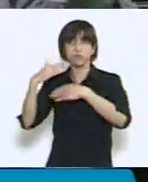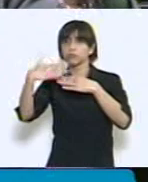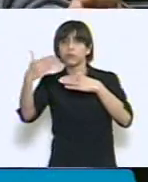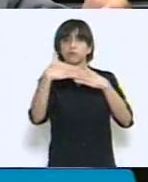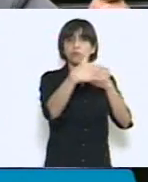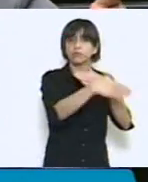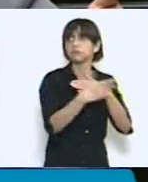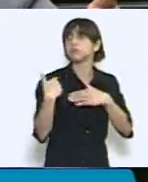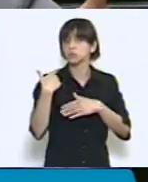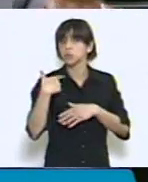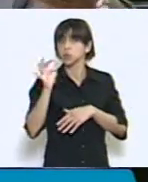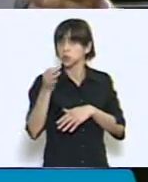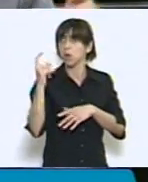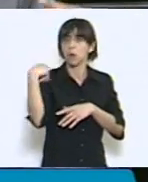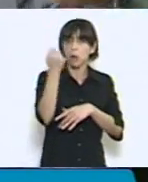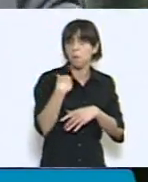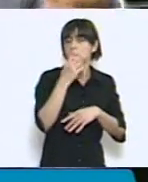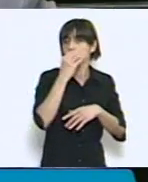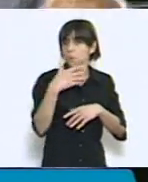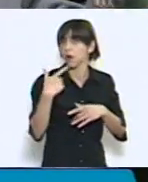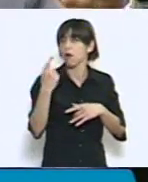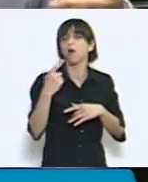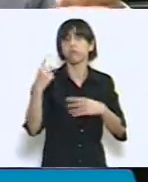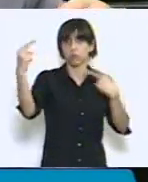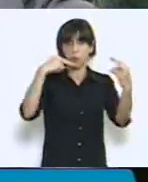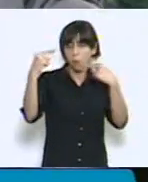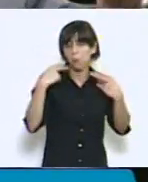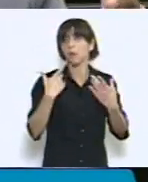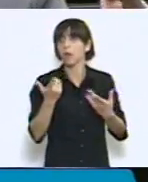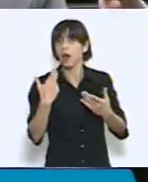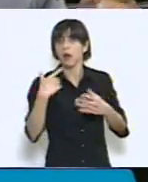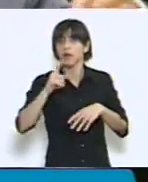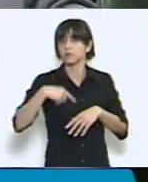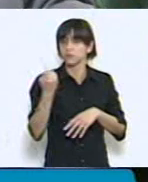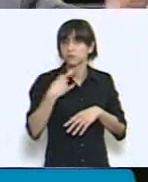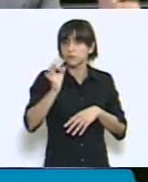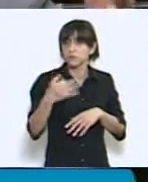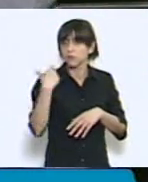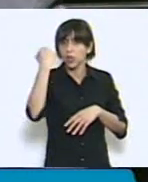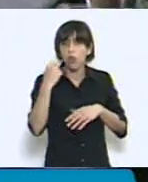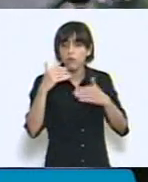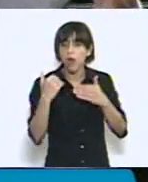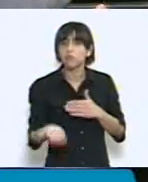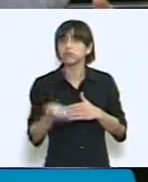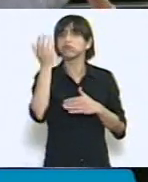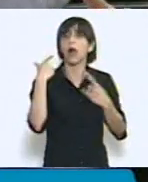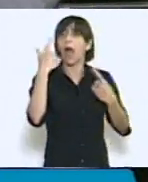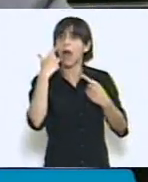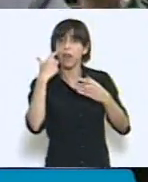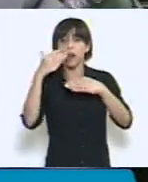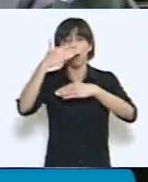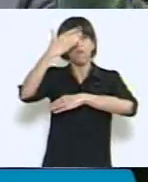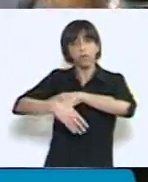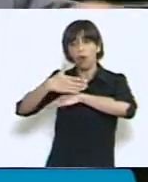generalizar a la Asignación Universal, pero parte de un verdadero estudio, qué indicador vamos a usar, si zona de frontera, si índice de